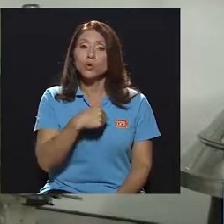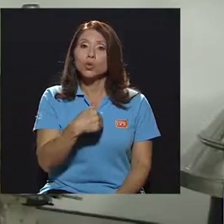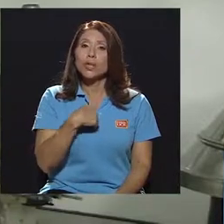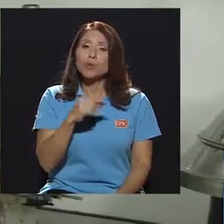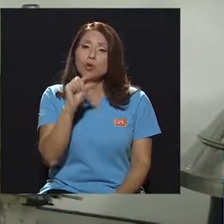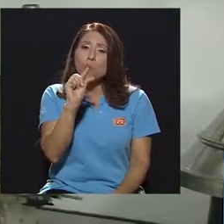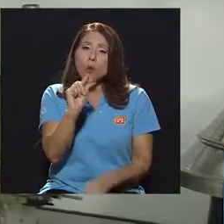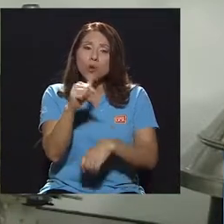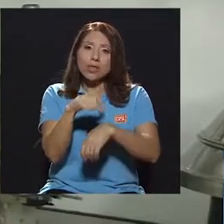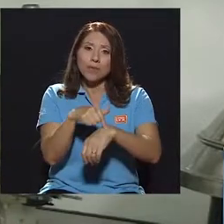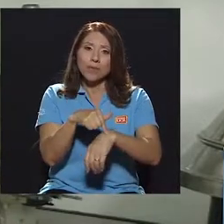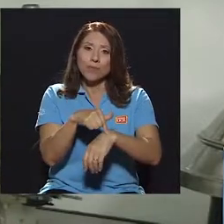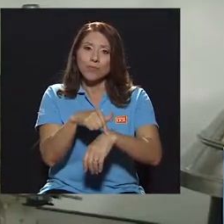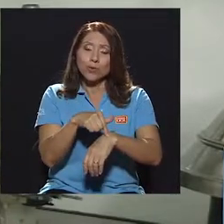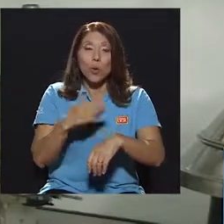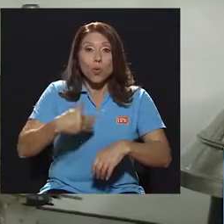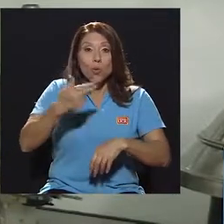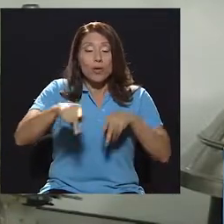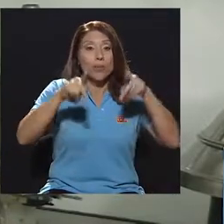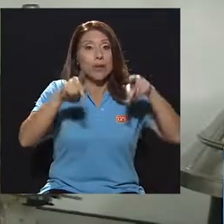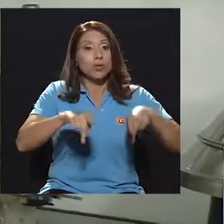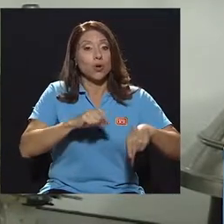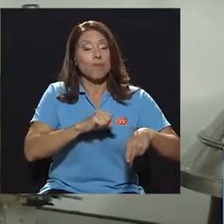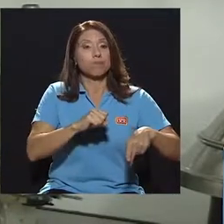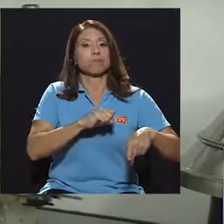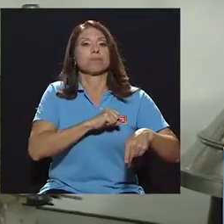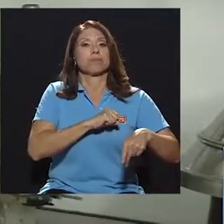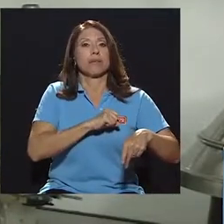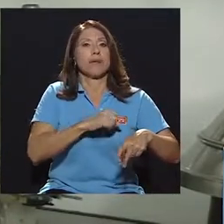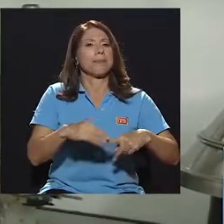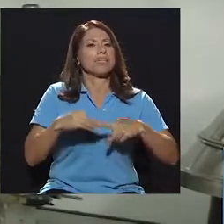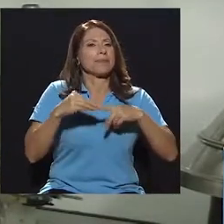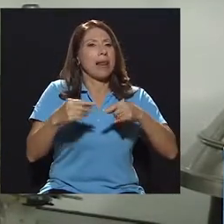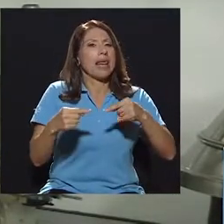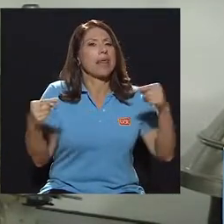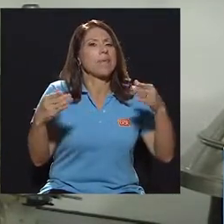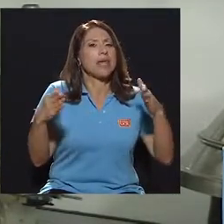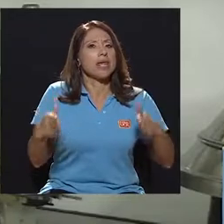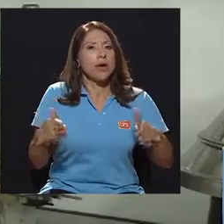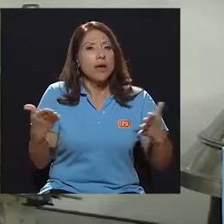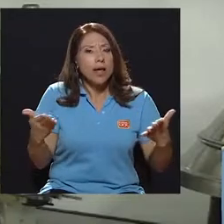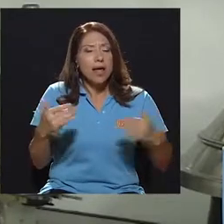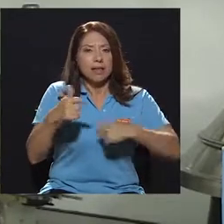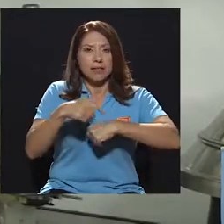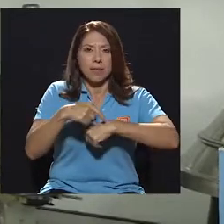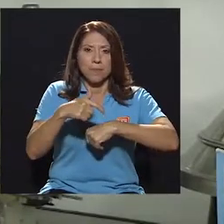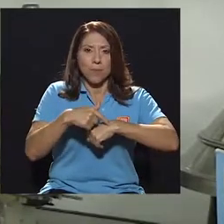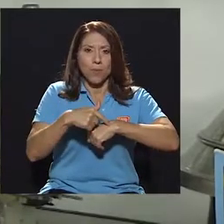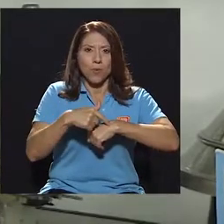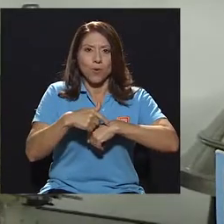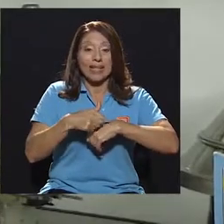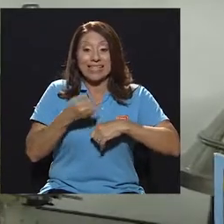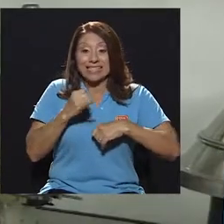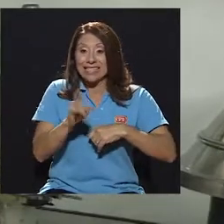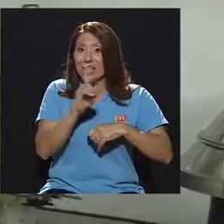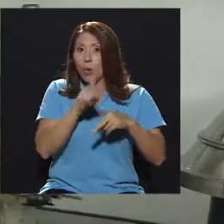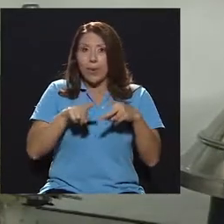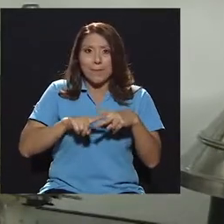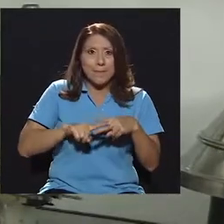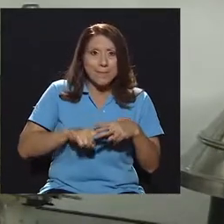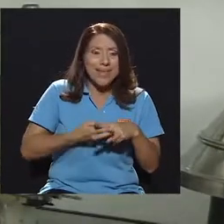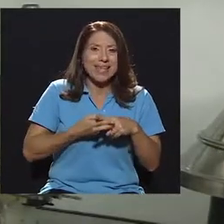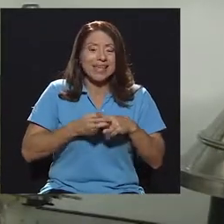Nuestro principal enemigo cuando una persona entra en paro cardíaco es el tiempo. Entre más tiempo haya sin comenzar a bombear ese corazón,